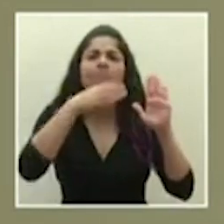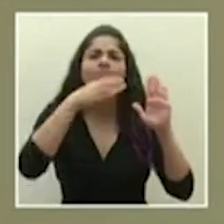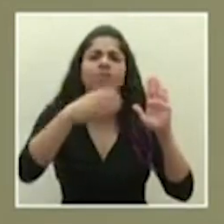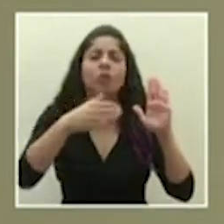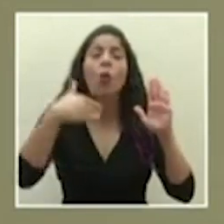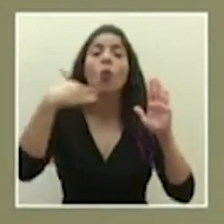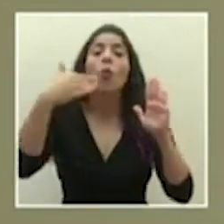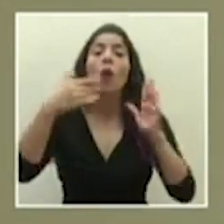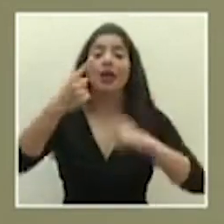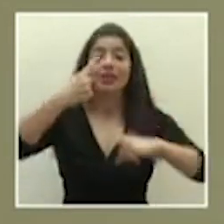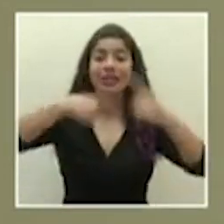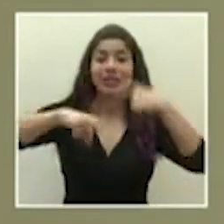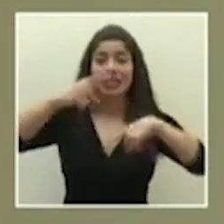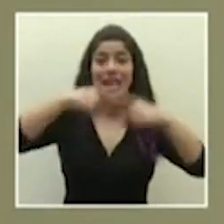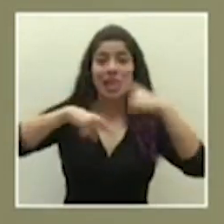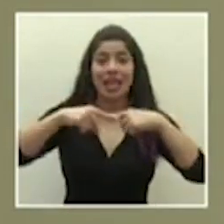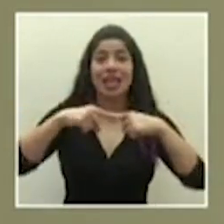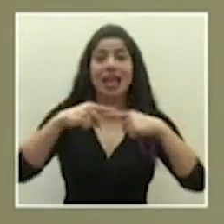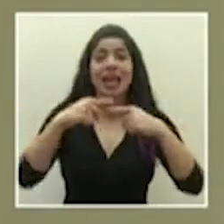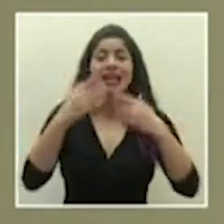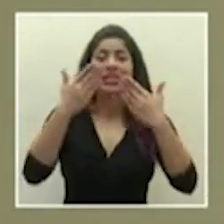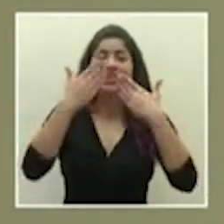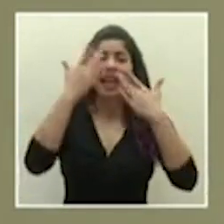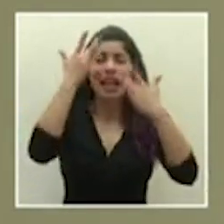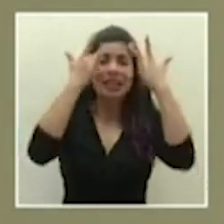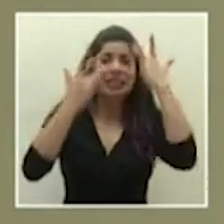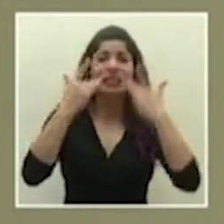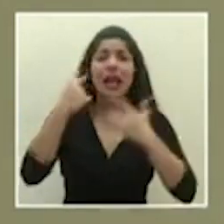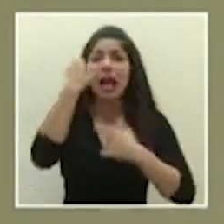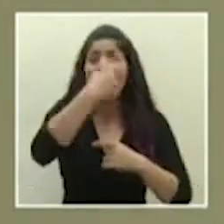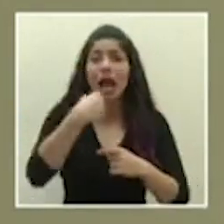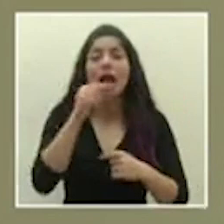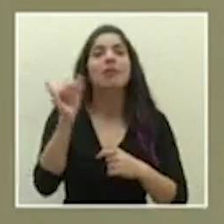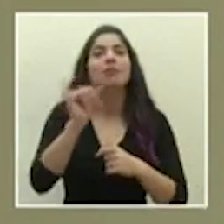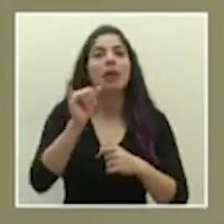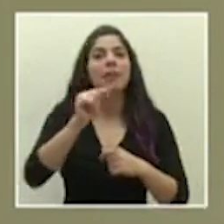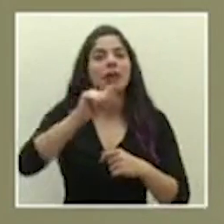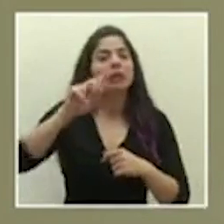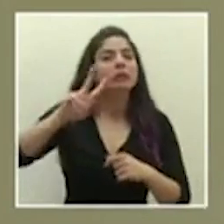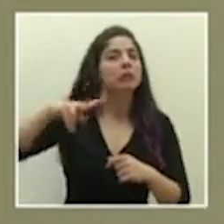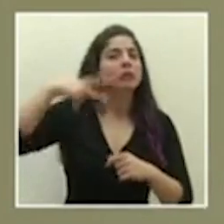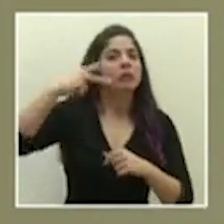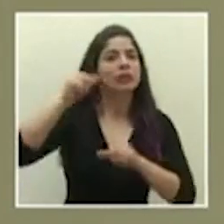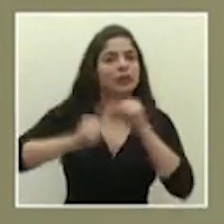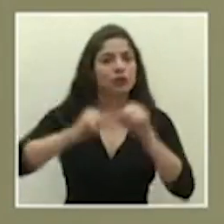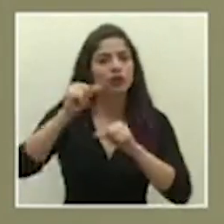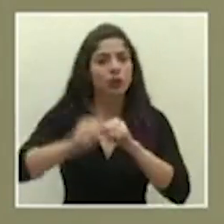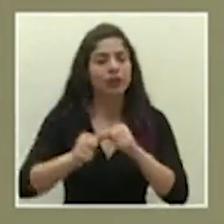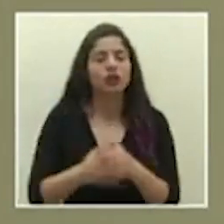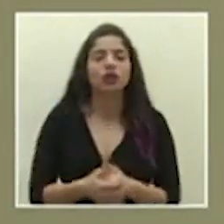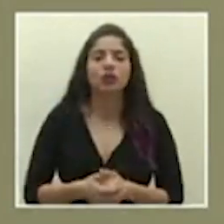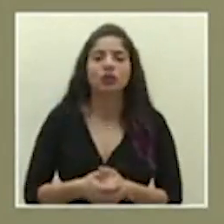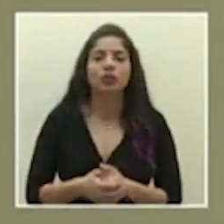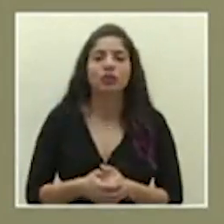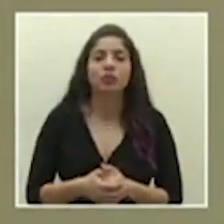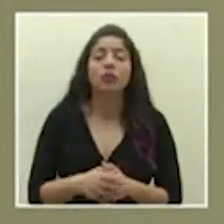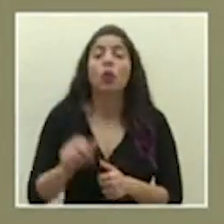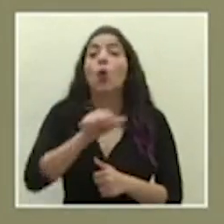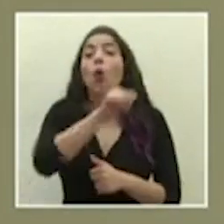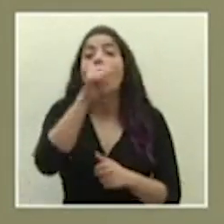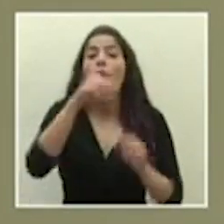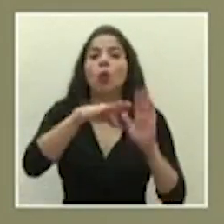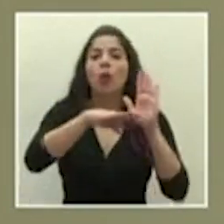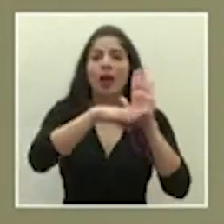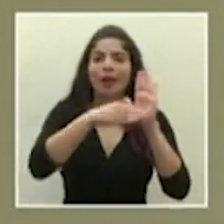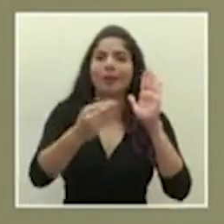la hora de hacer las señas que están muy cerca de su cara también para que reducen sus esfuerzos otra medida que